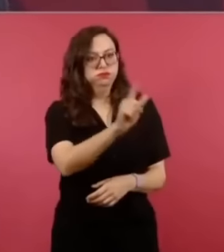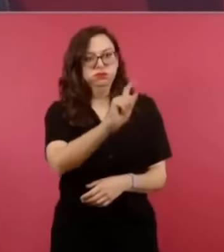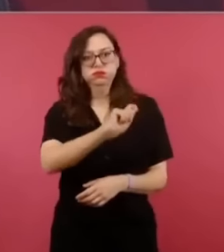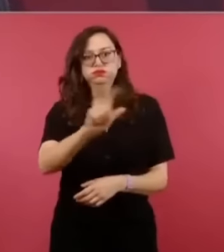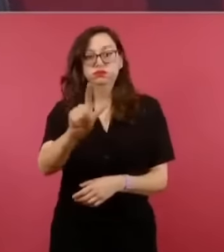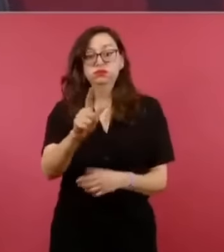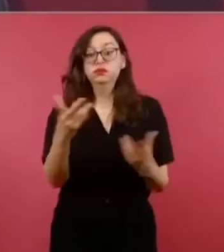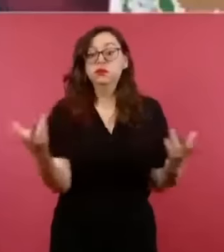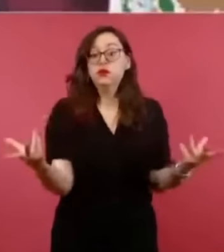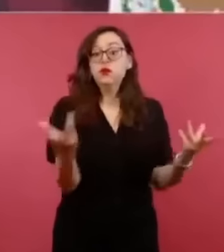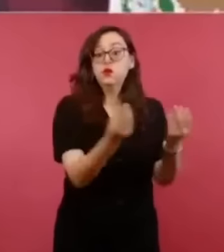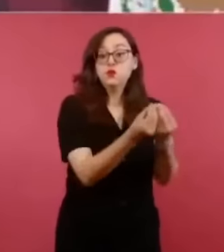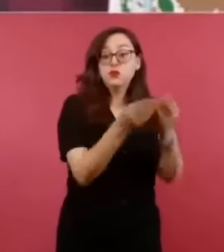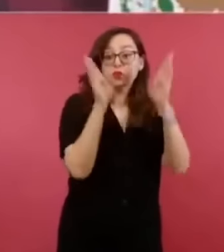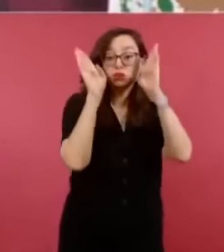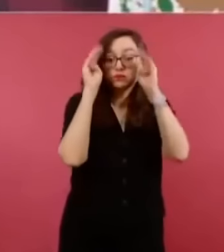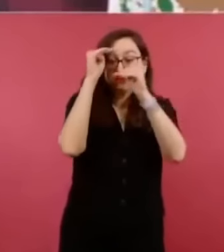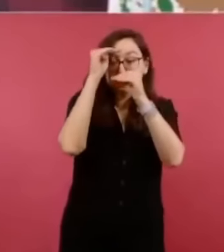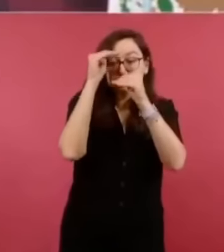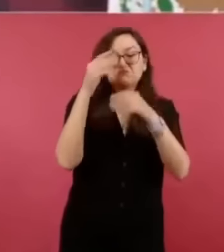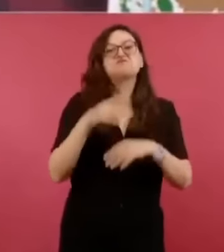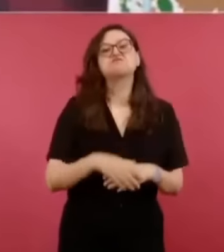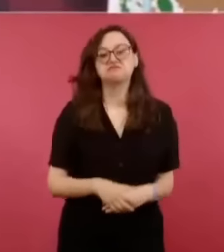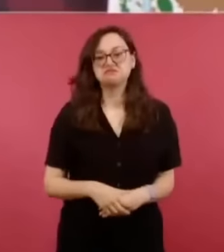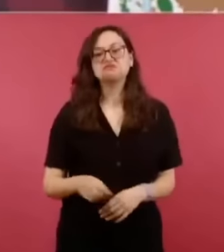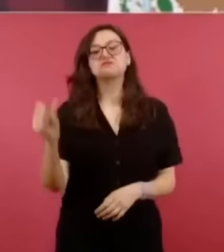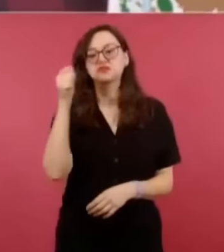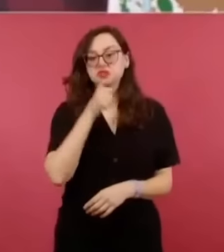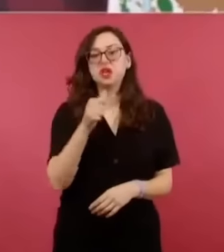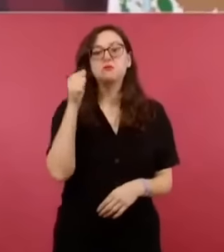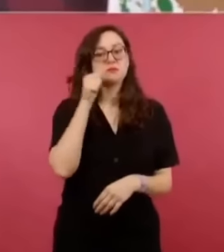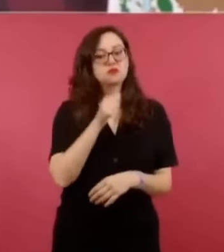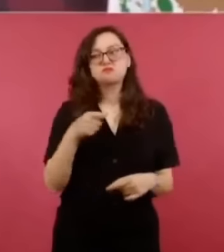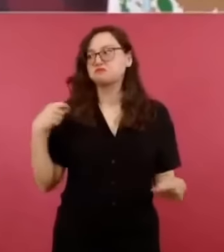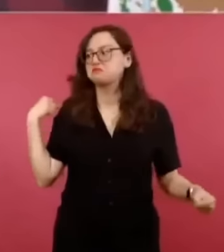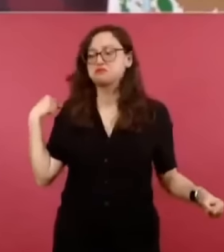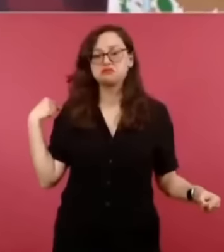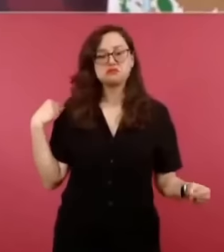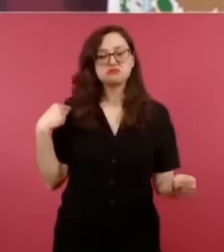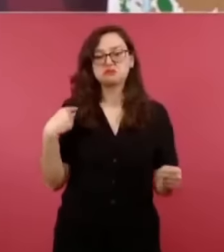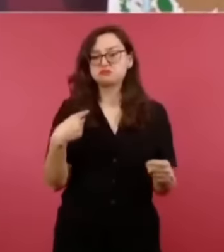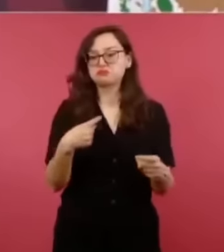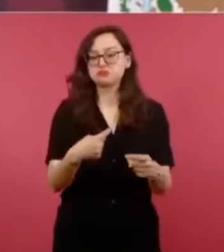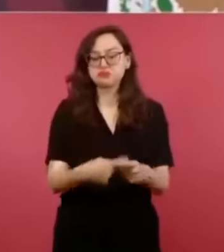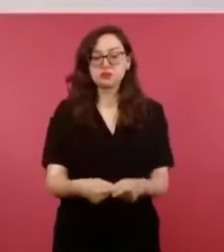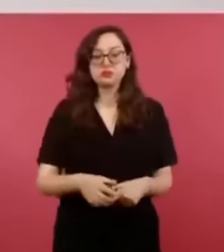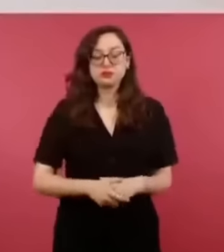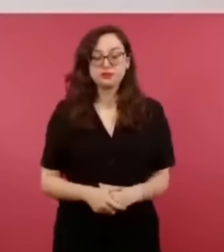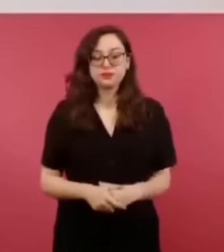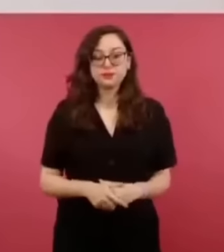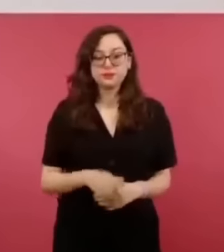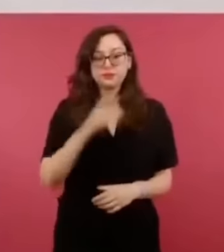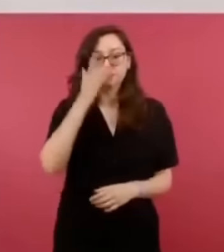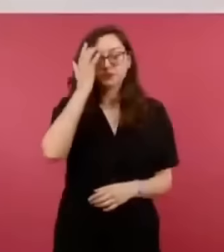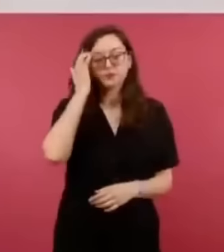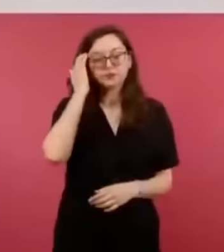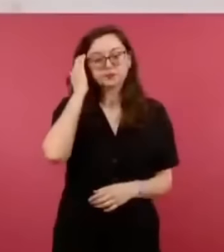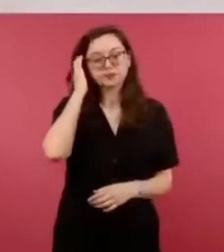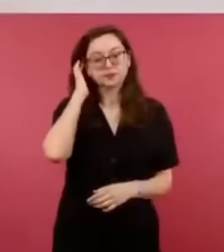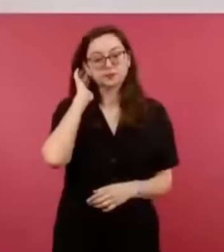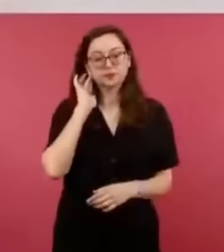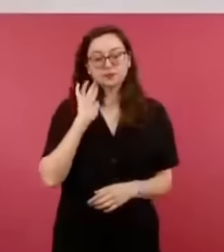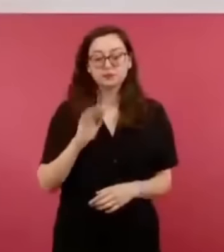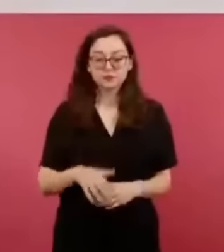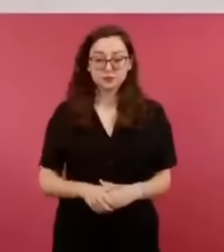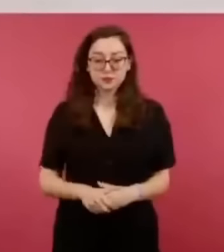nada más aclararía de que hay. Ahora, pues,